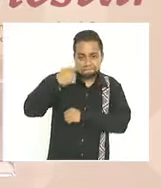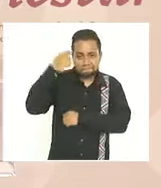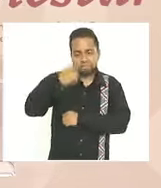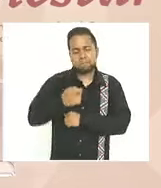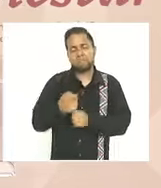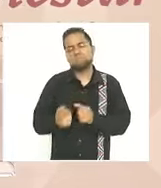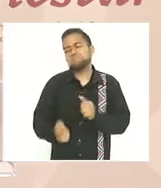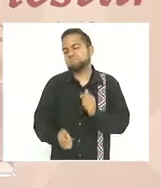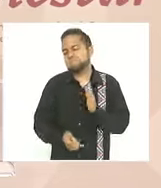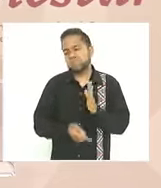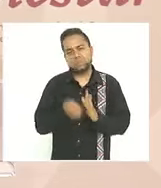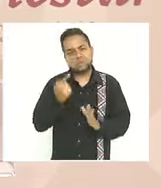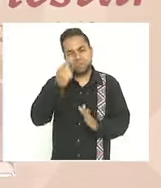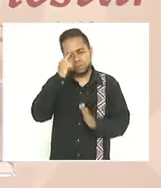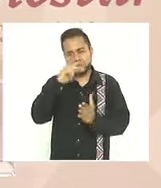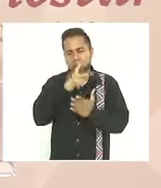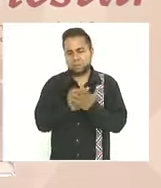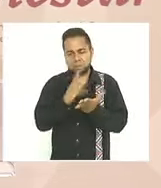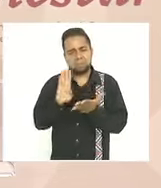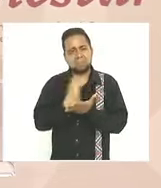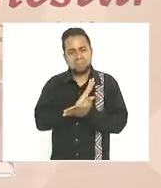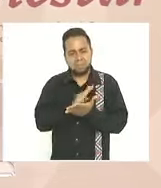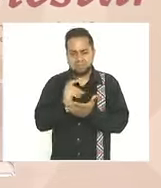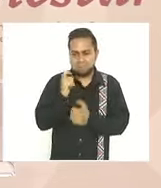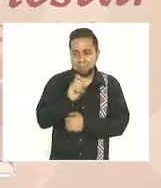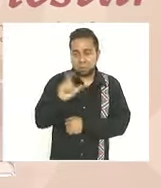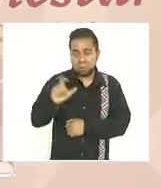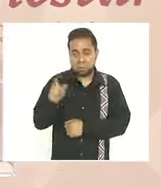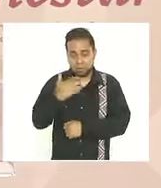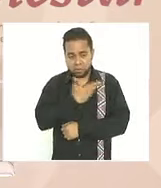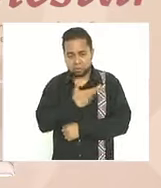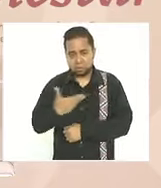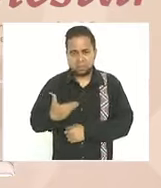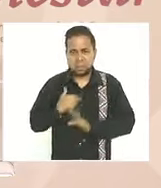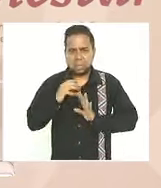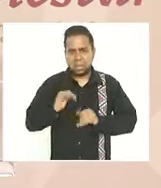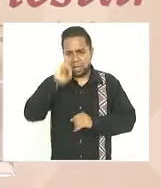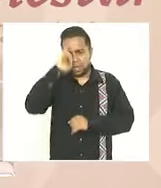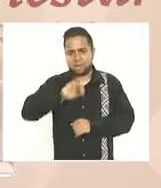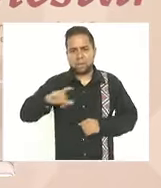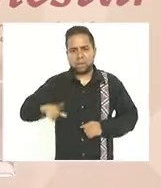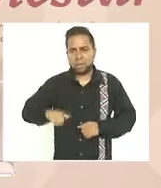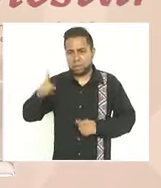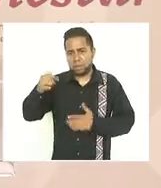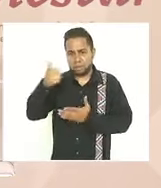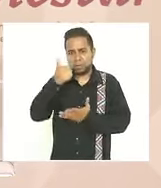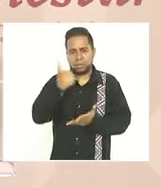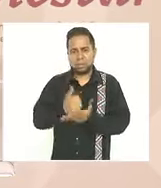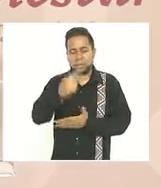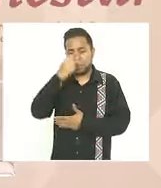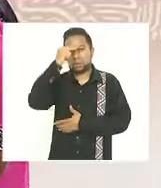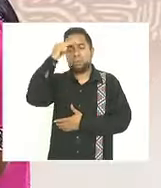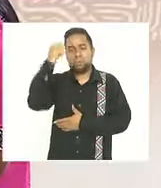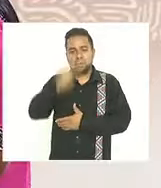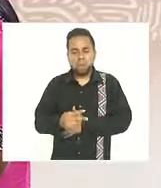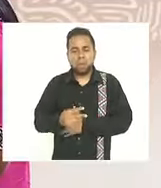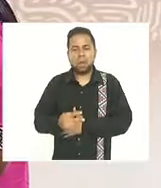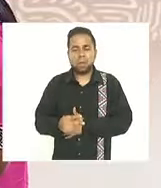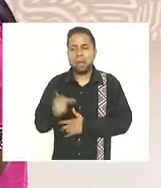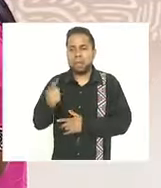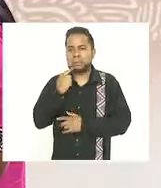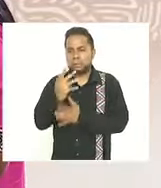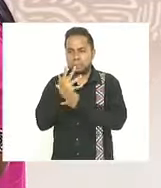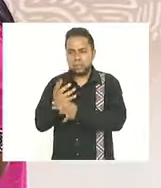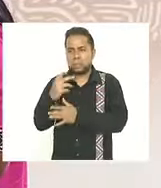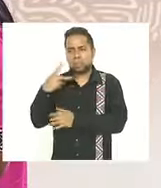en los programas de bienestar cuando el presidente fue jefe de gobierno en la ciudad de México estableció